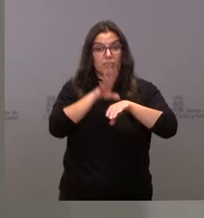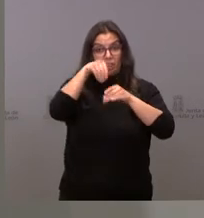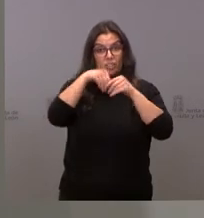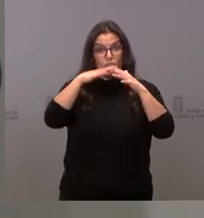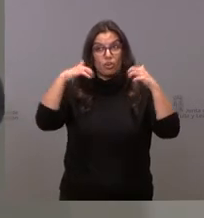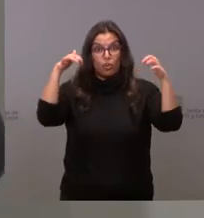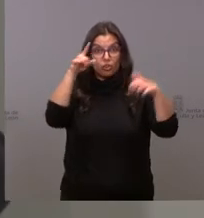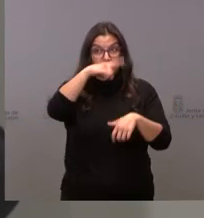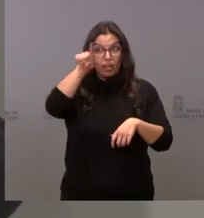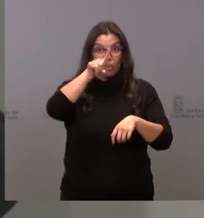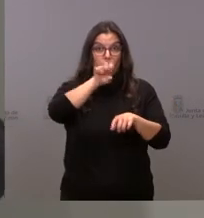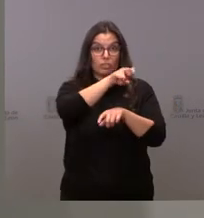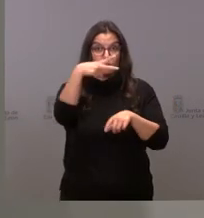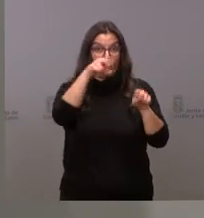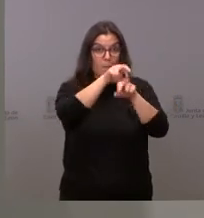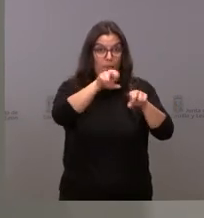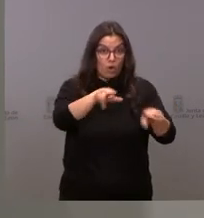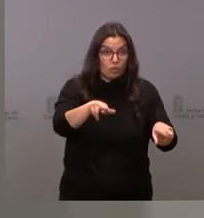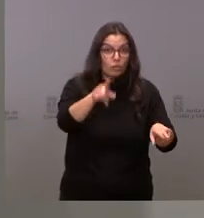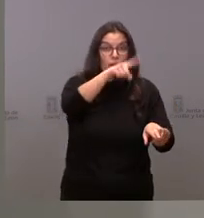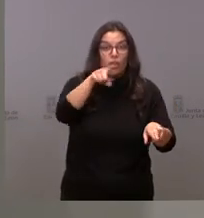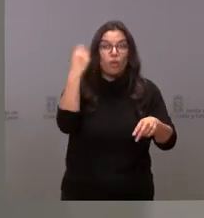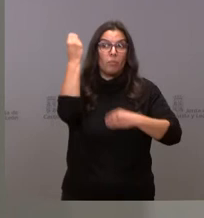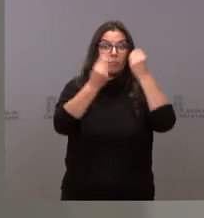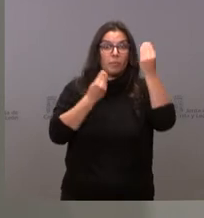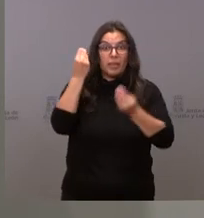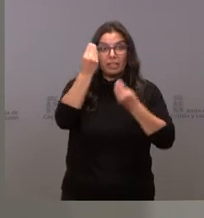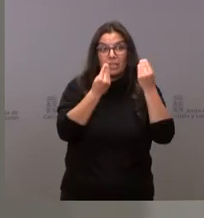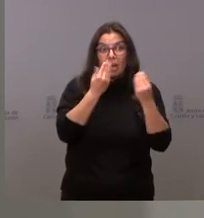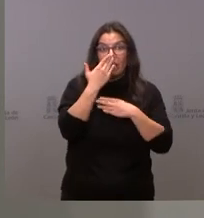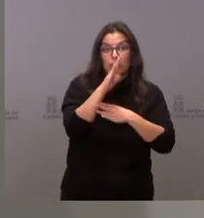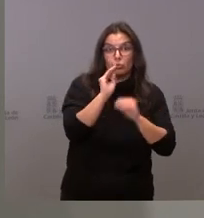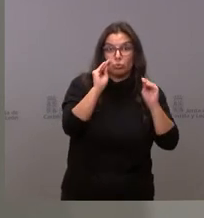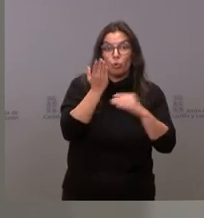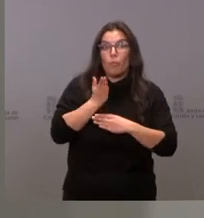tendrán que reflexionar sobre su actitud y sobre sus propuestas políticas